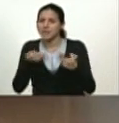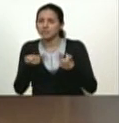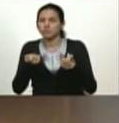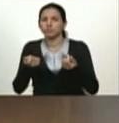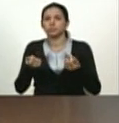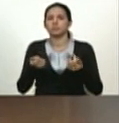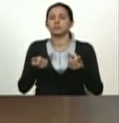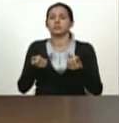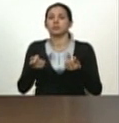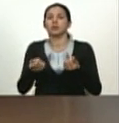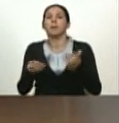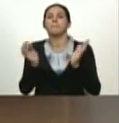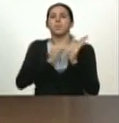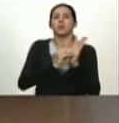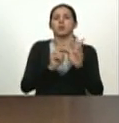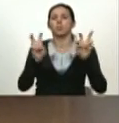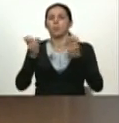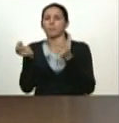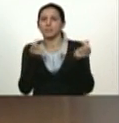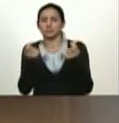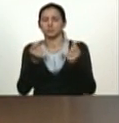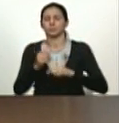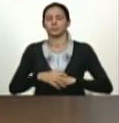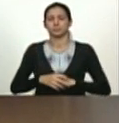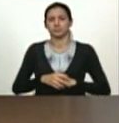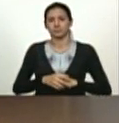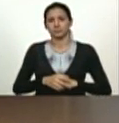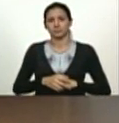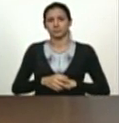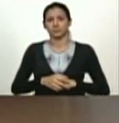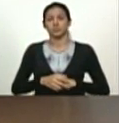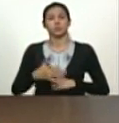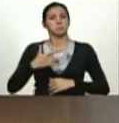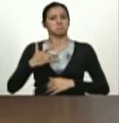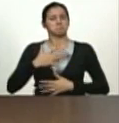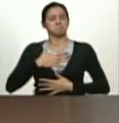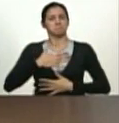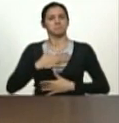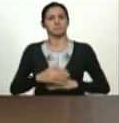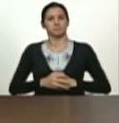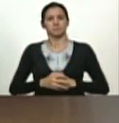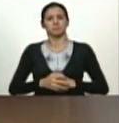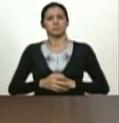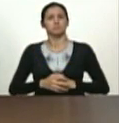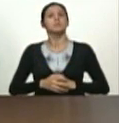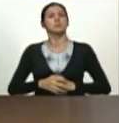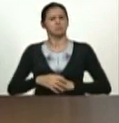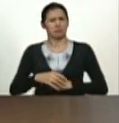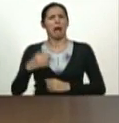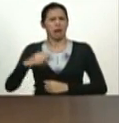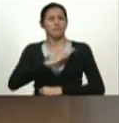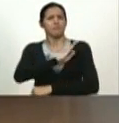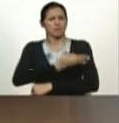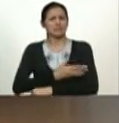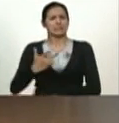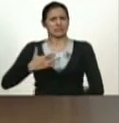fijación de precios y de trabajo económico del país yo me siento con mucha fuerza se lo digo